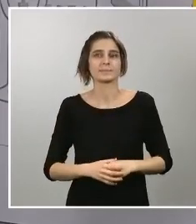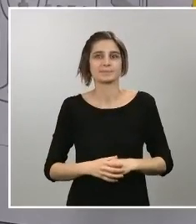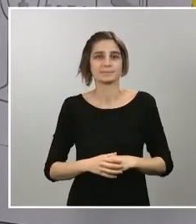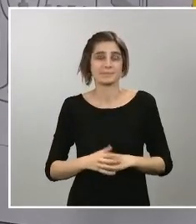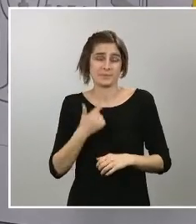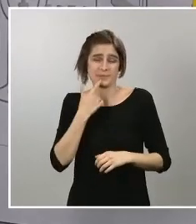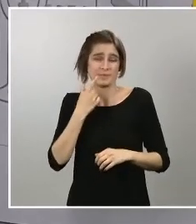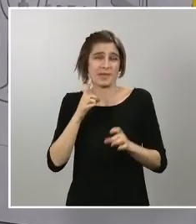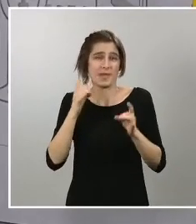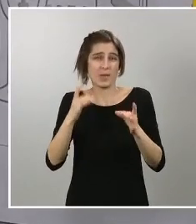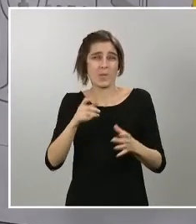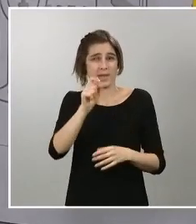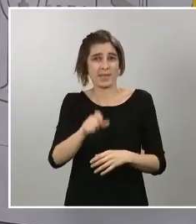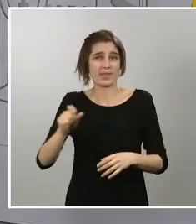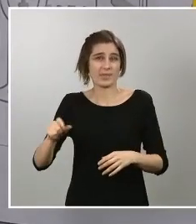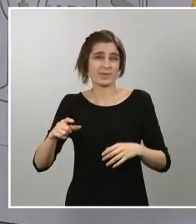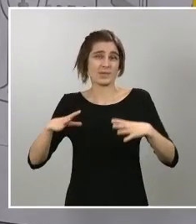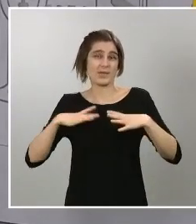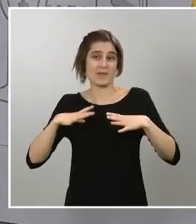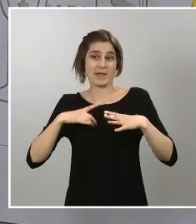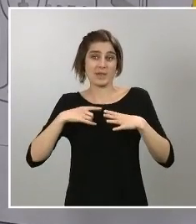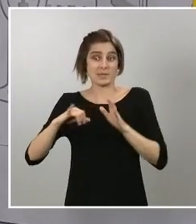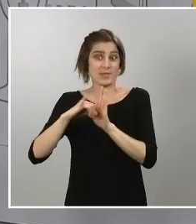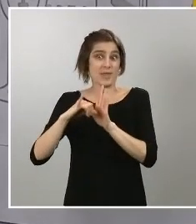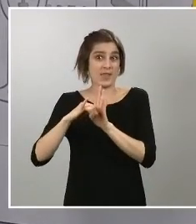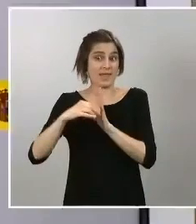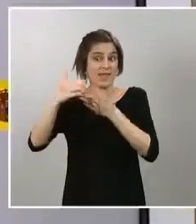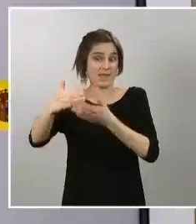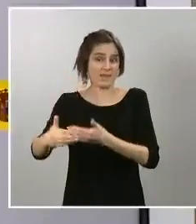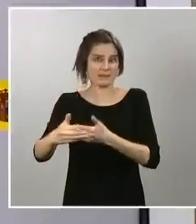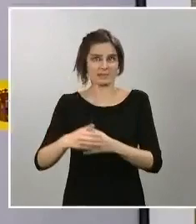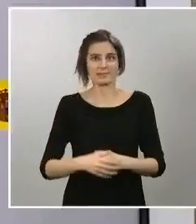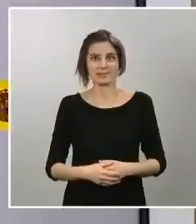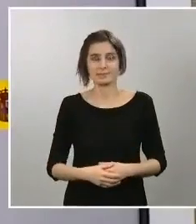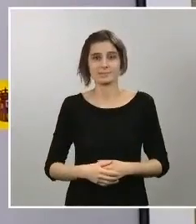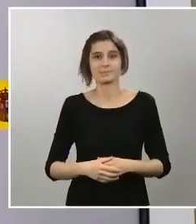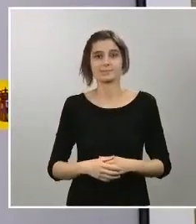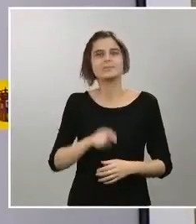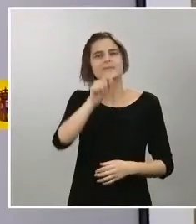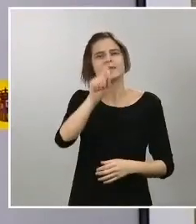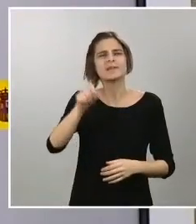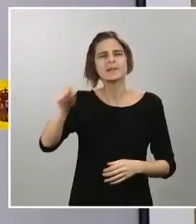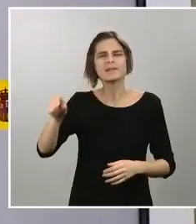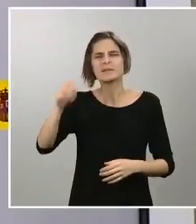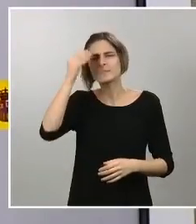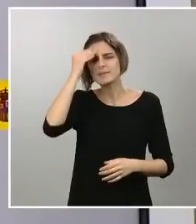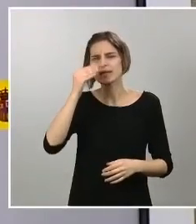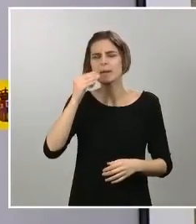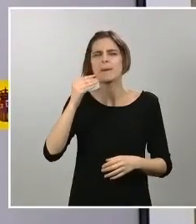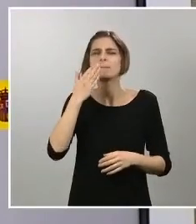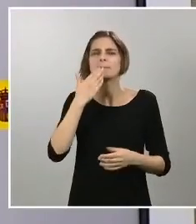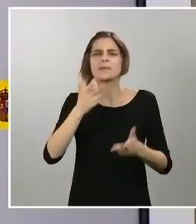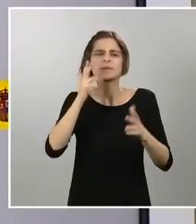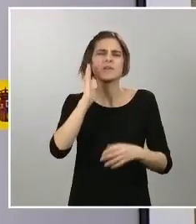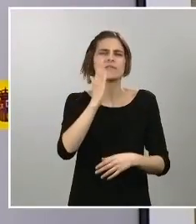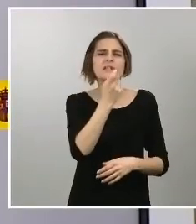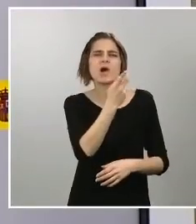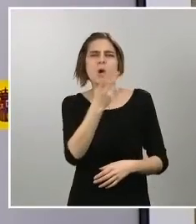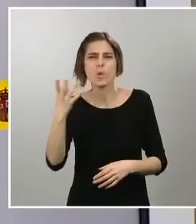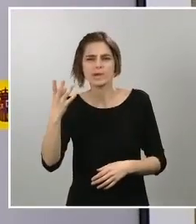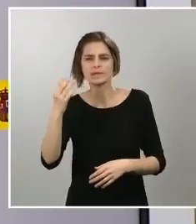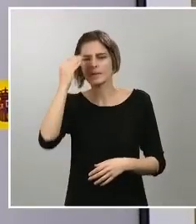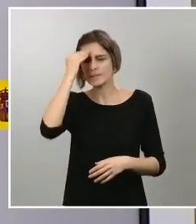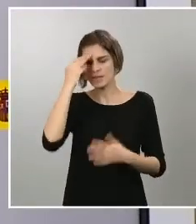Trabajo cinco días ¿a cuánta gente estiman que afectará este permiso? ¿descarta el gobierno la posibilidad de emplearlo más allá de estos ocho días laborables?